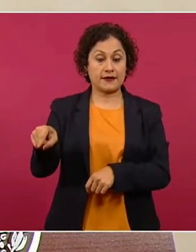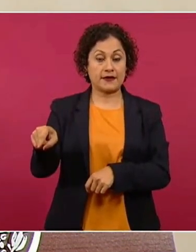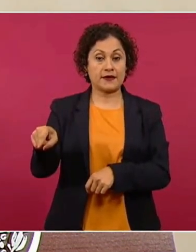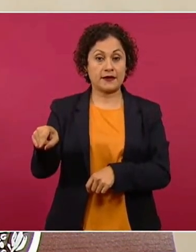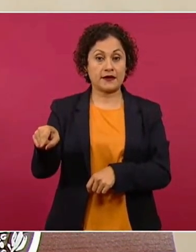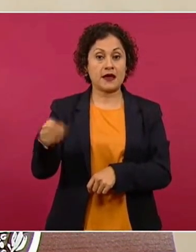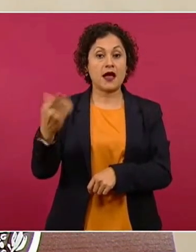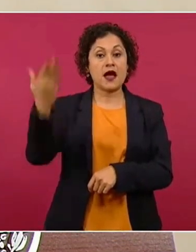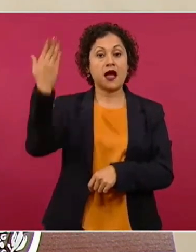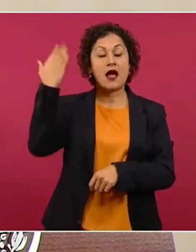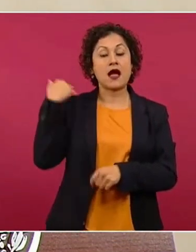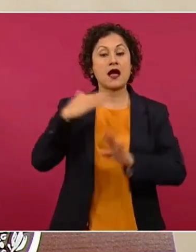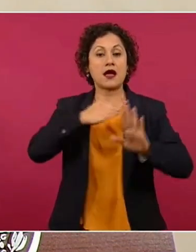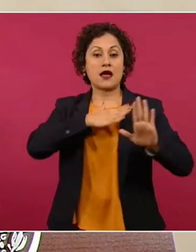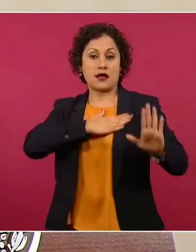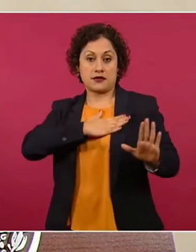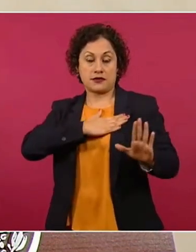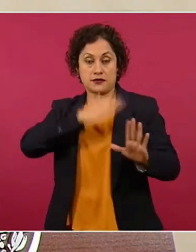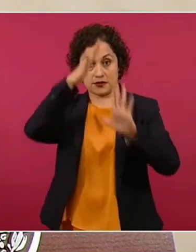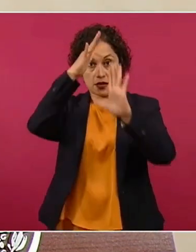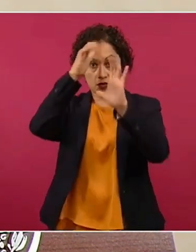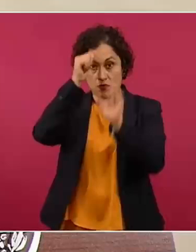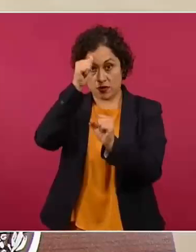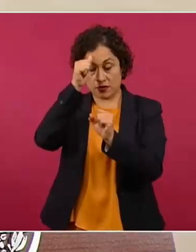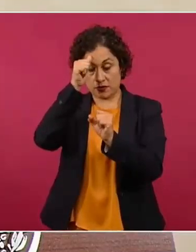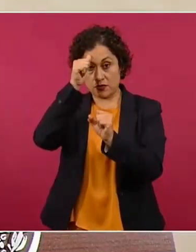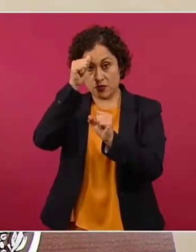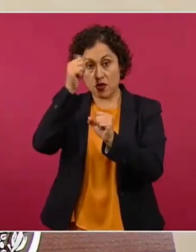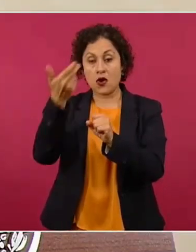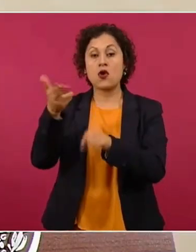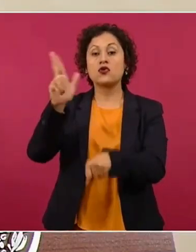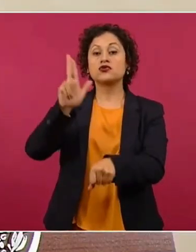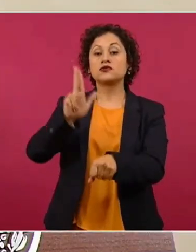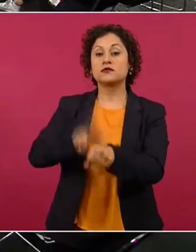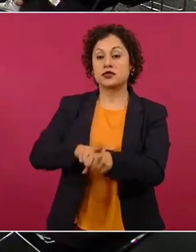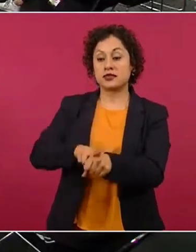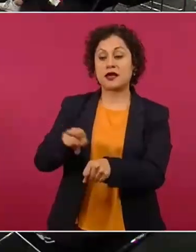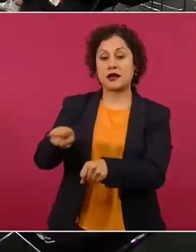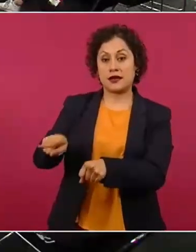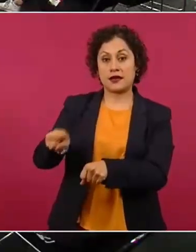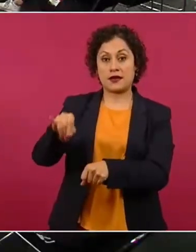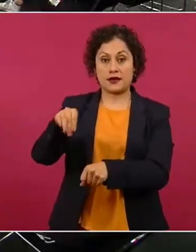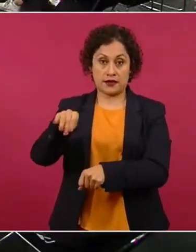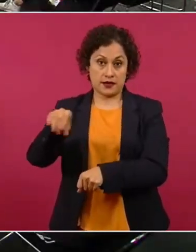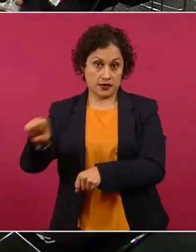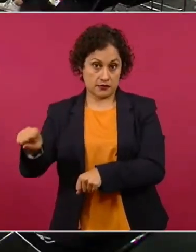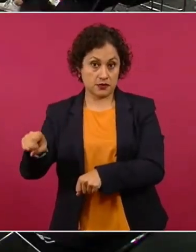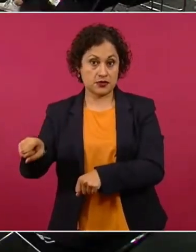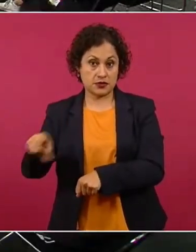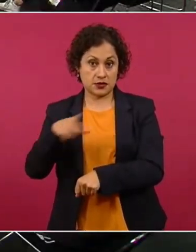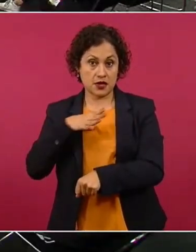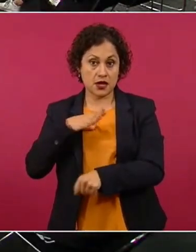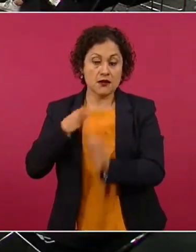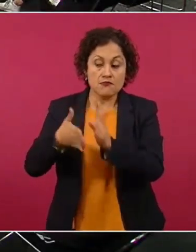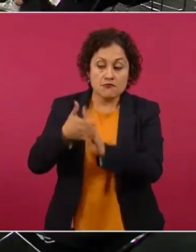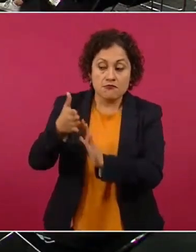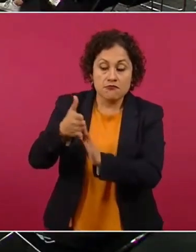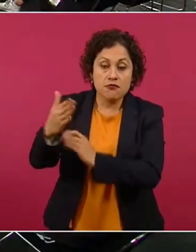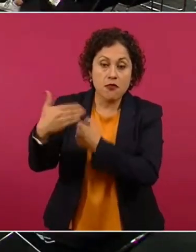hizo el compromiso de terminar el hospital de Navajoa del Seguro Social. Nada más